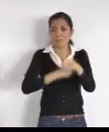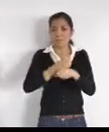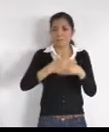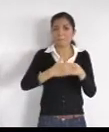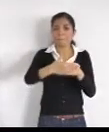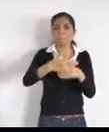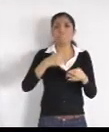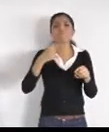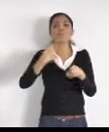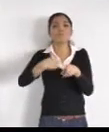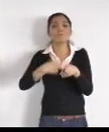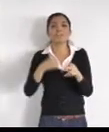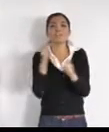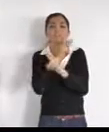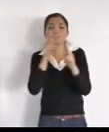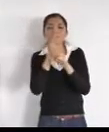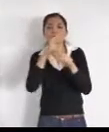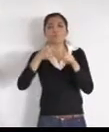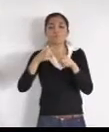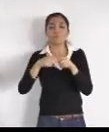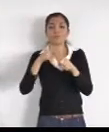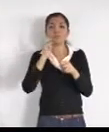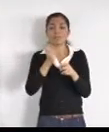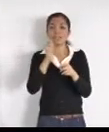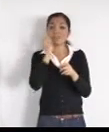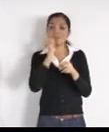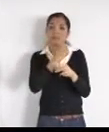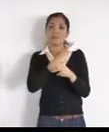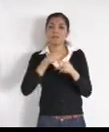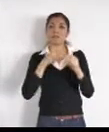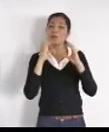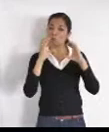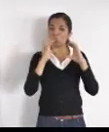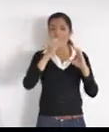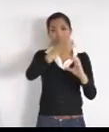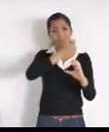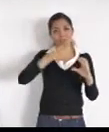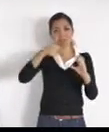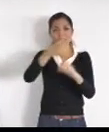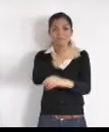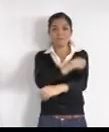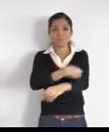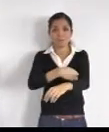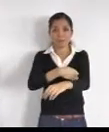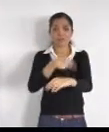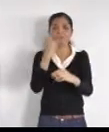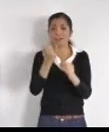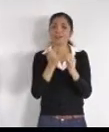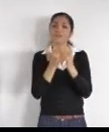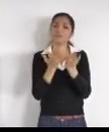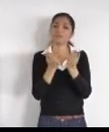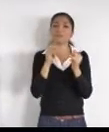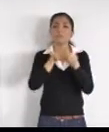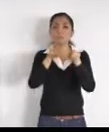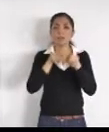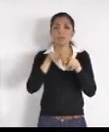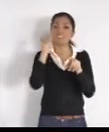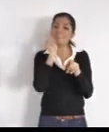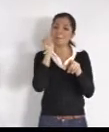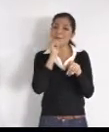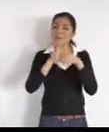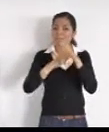lo cual nos atrevemos a recomendarles lavarse las manos frecuentemente con agua y jabón, cuando se haga